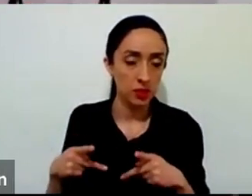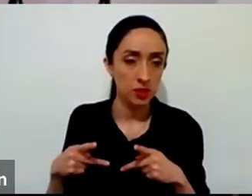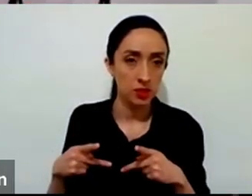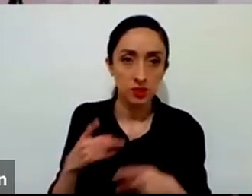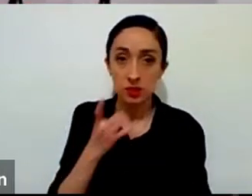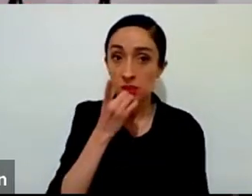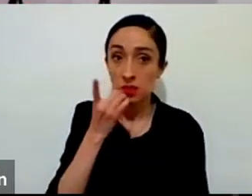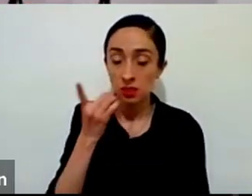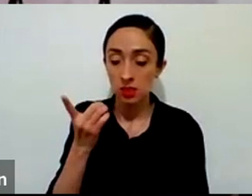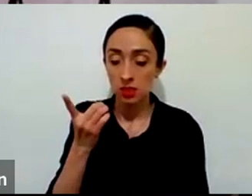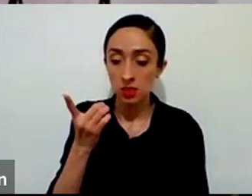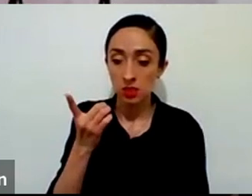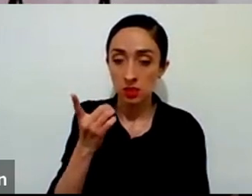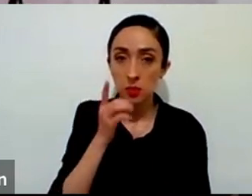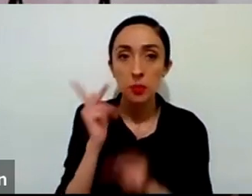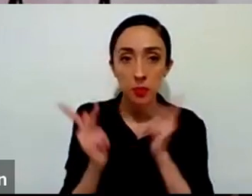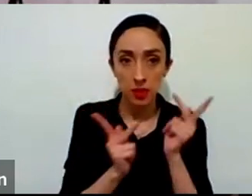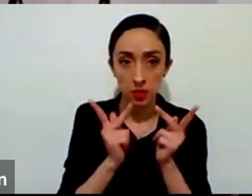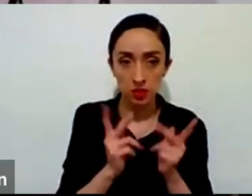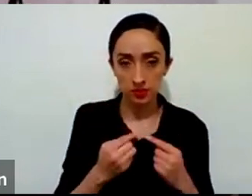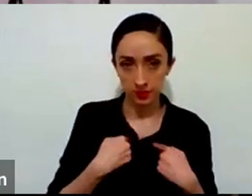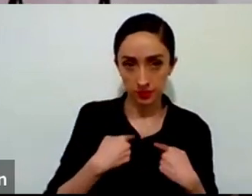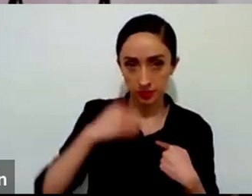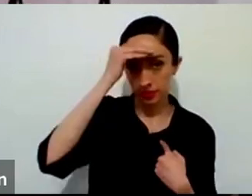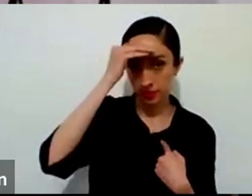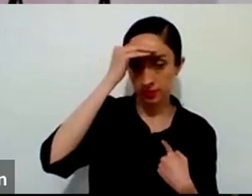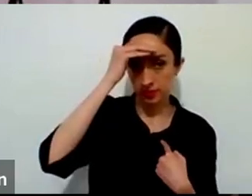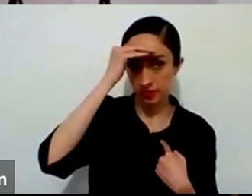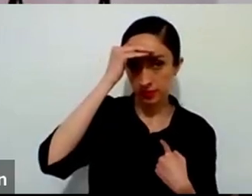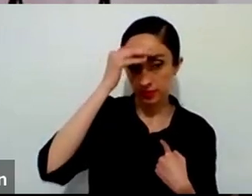¿en qué lugares de mi vida hoy mismo